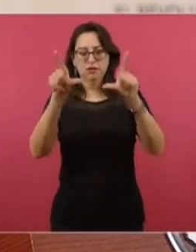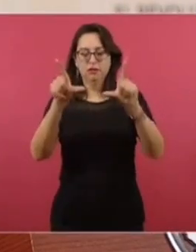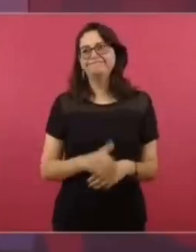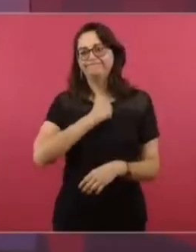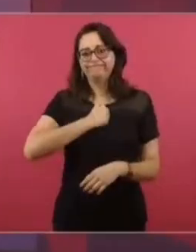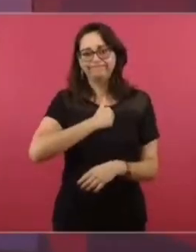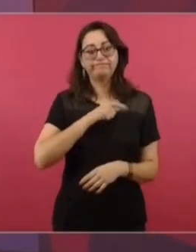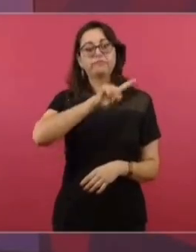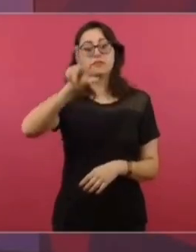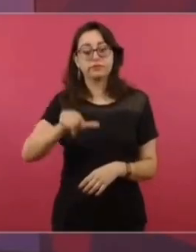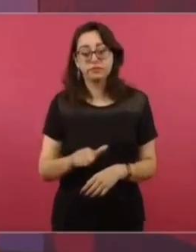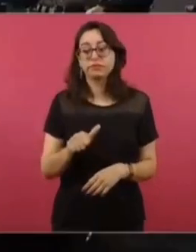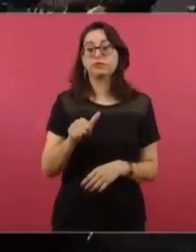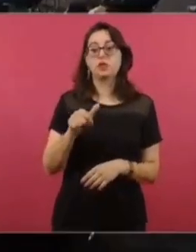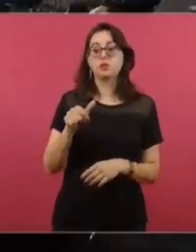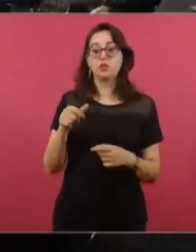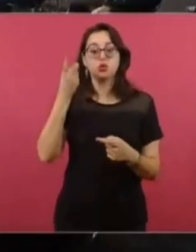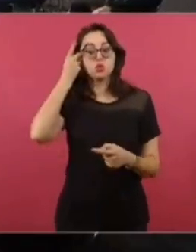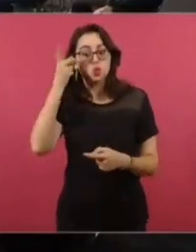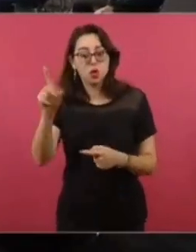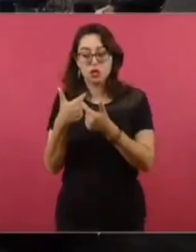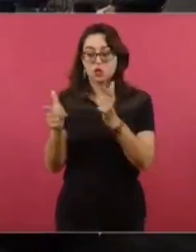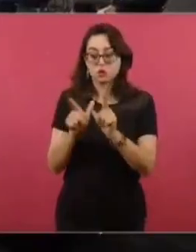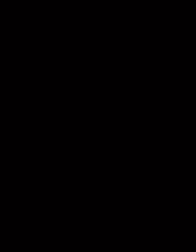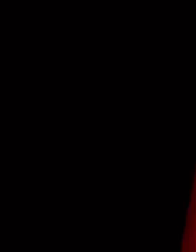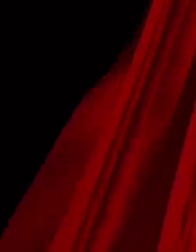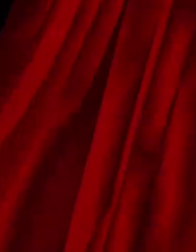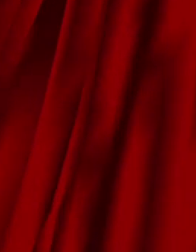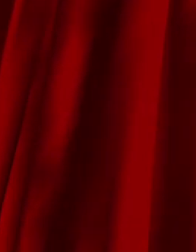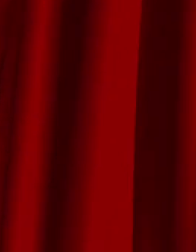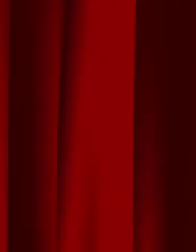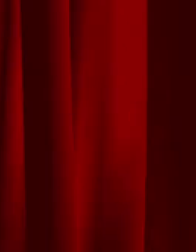Una de Grupo Frontera, con el señor Jóvenes. Gracias. Gracias. Gracias.